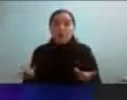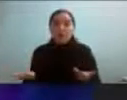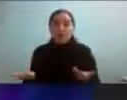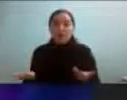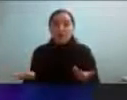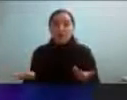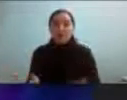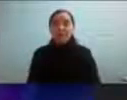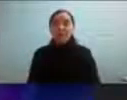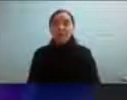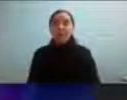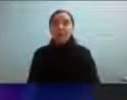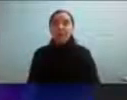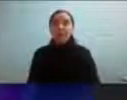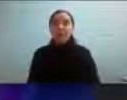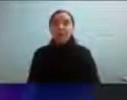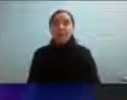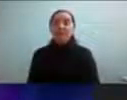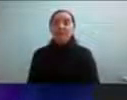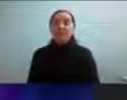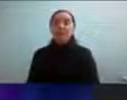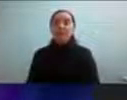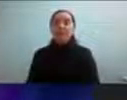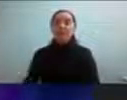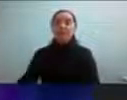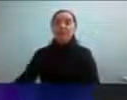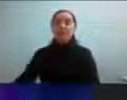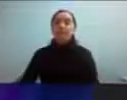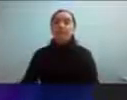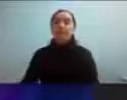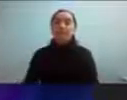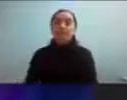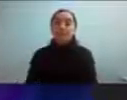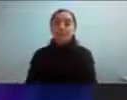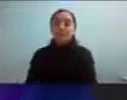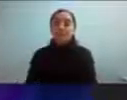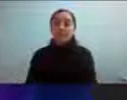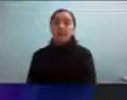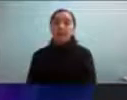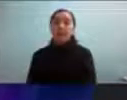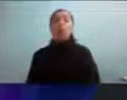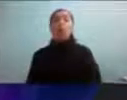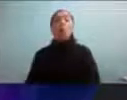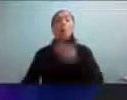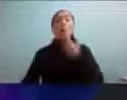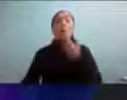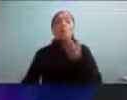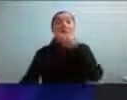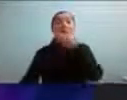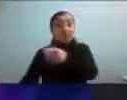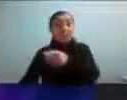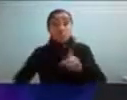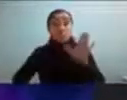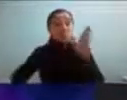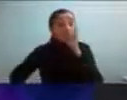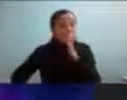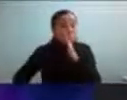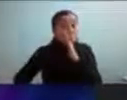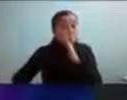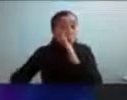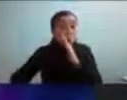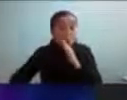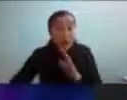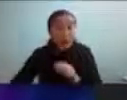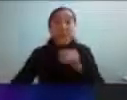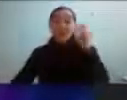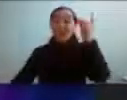cuando hablamos también de desafíos en intervención en adultos sin discapacidad intelectual o sea una de las cuestiones que es común a muchos